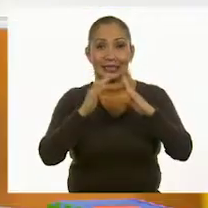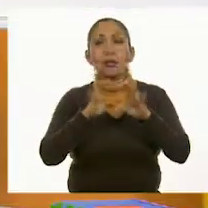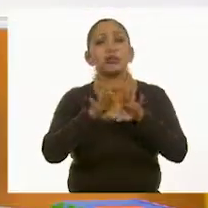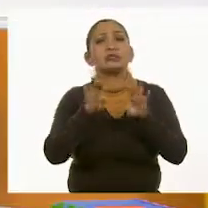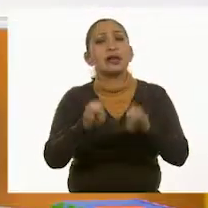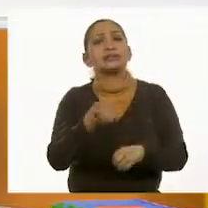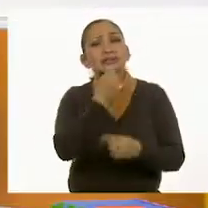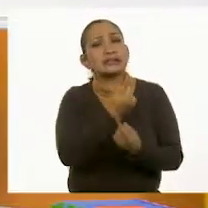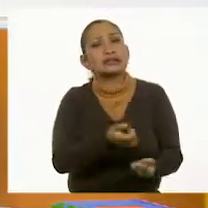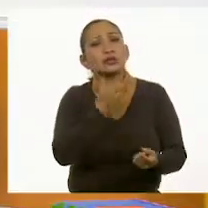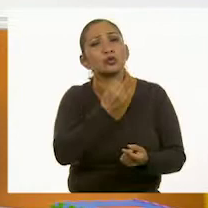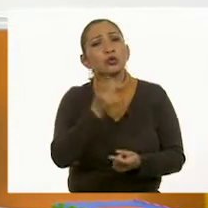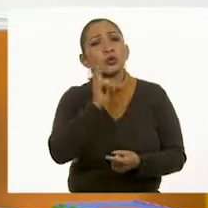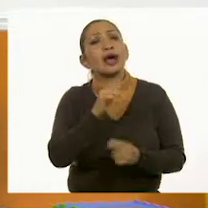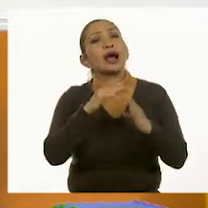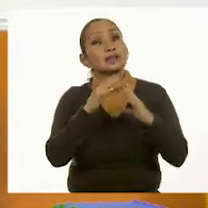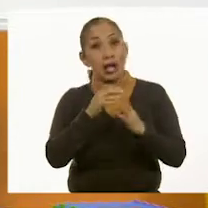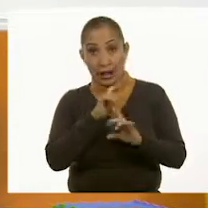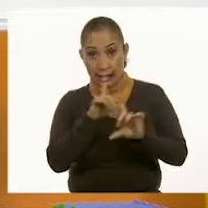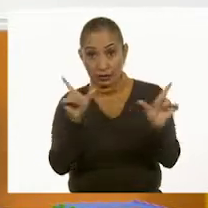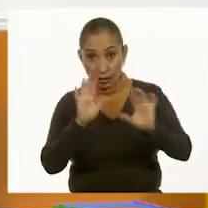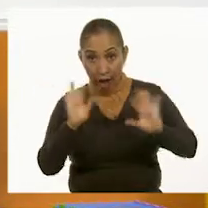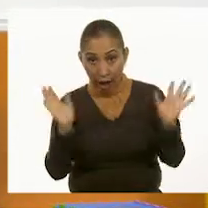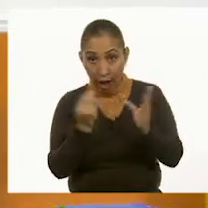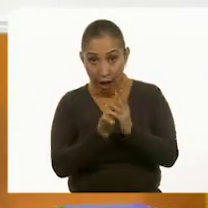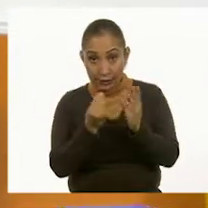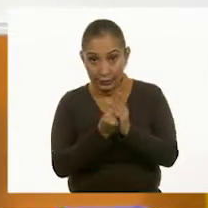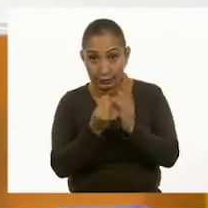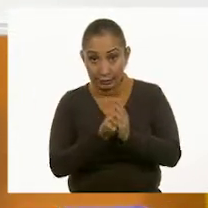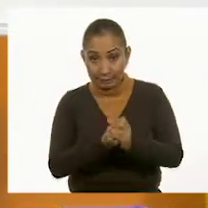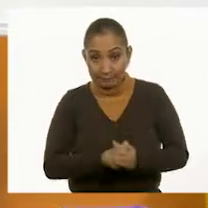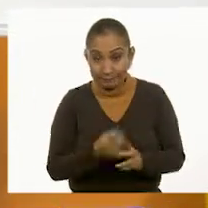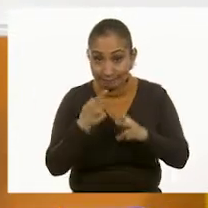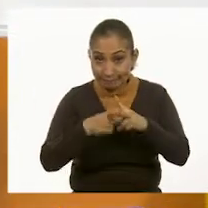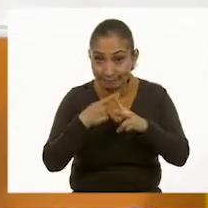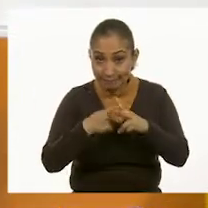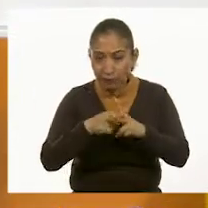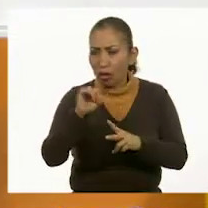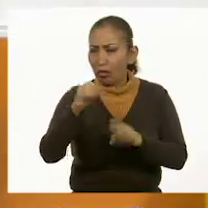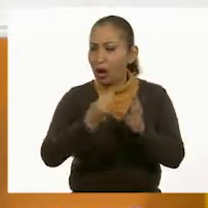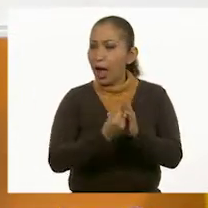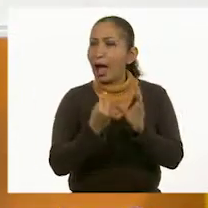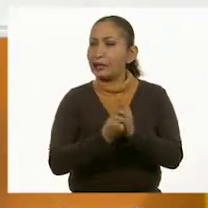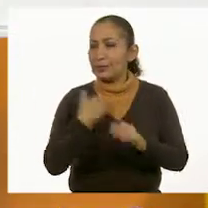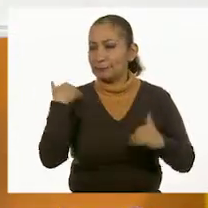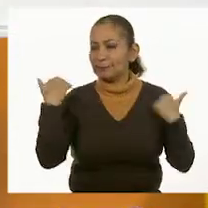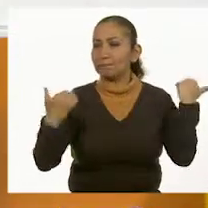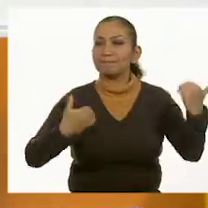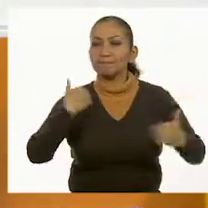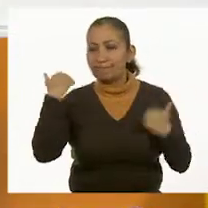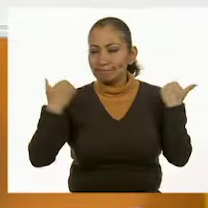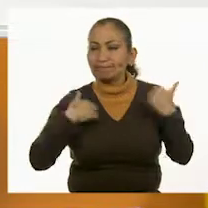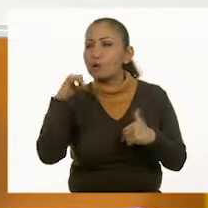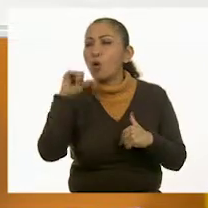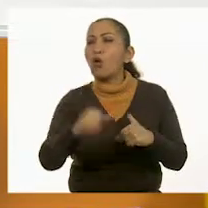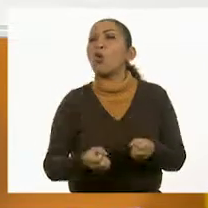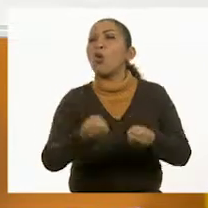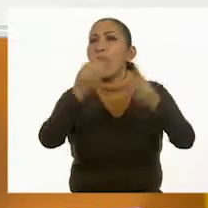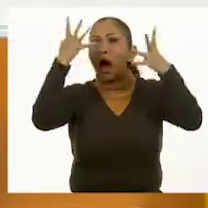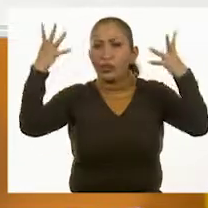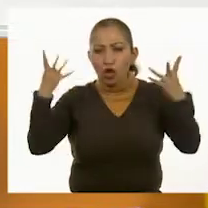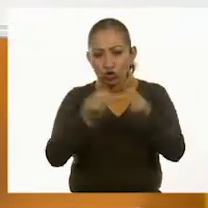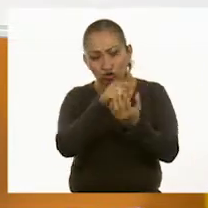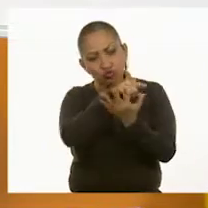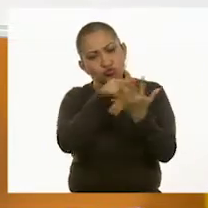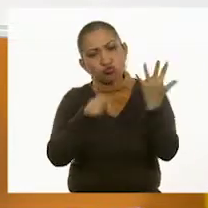¿Cómo están niños y niñas allá en casa? ¿Ya están listos para la clase de matemáticas? Hoy va a ser una clase muy divertida, porque vamos a ver cuántos son.